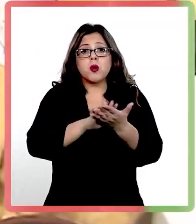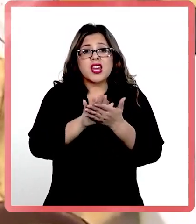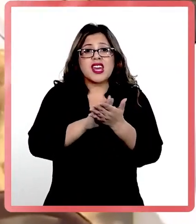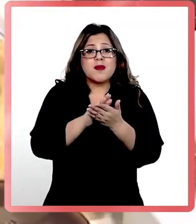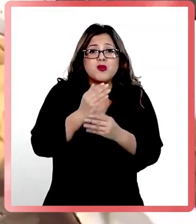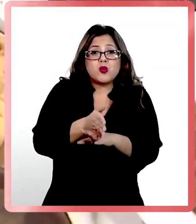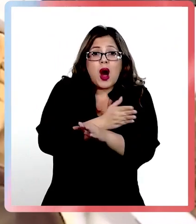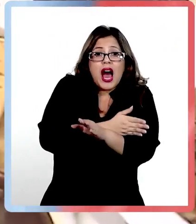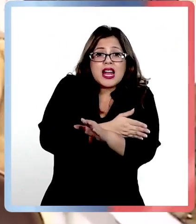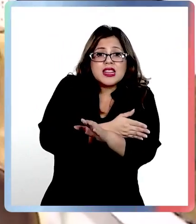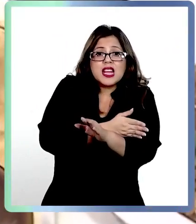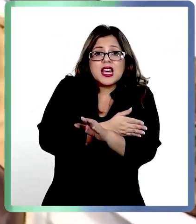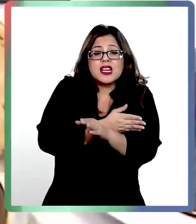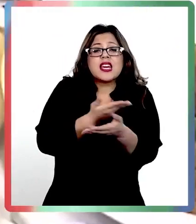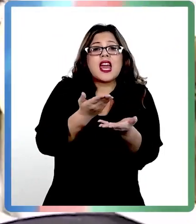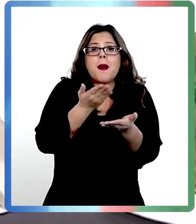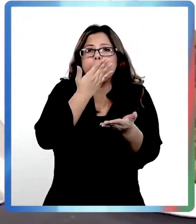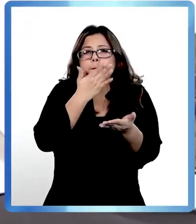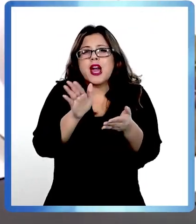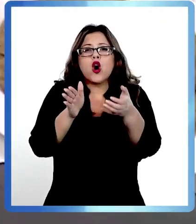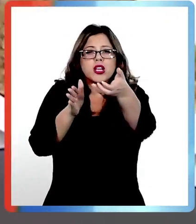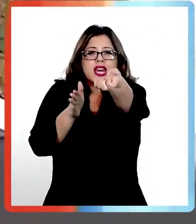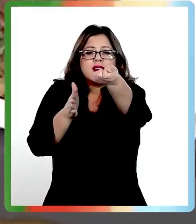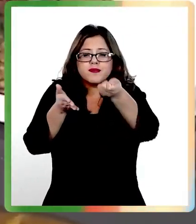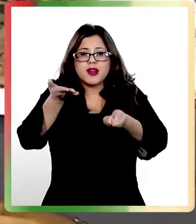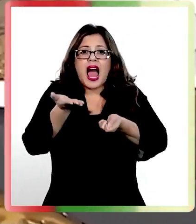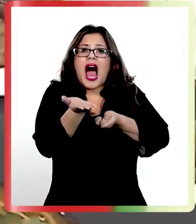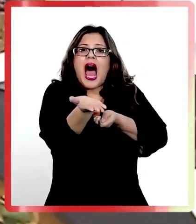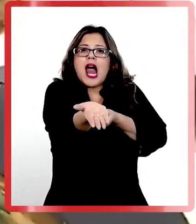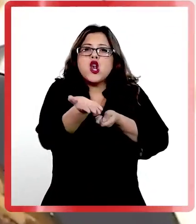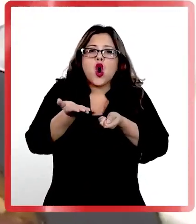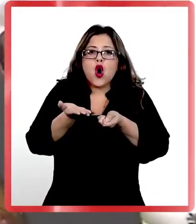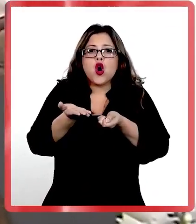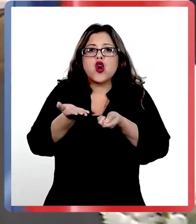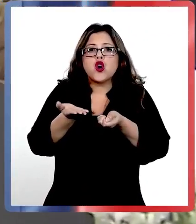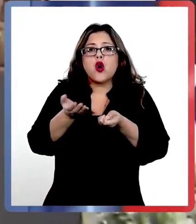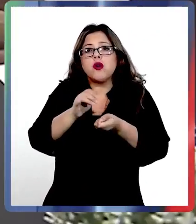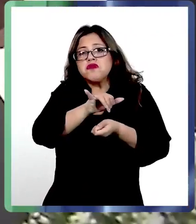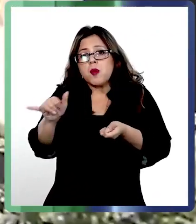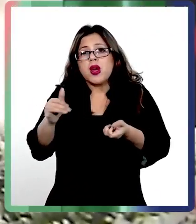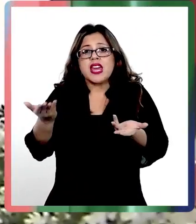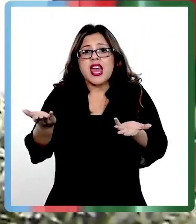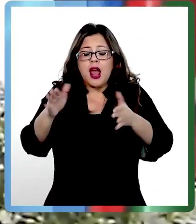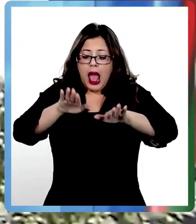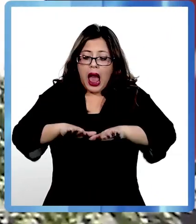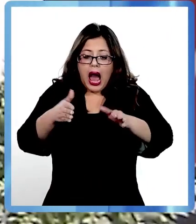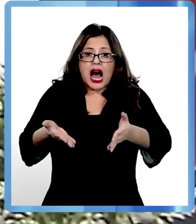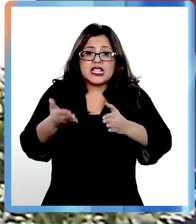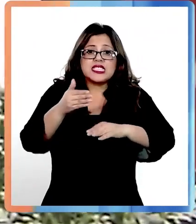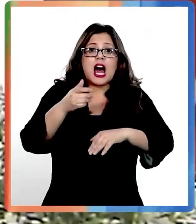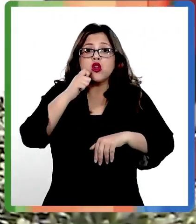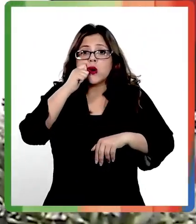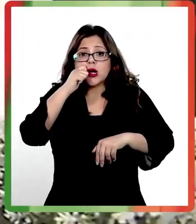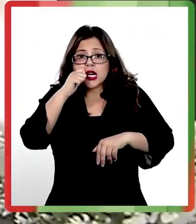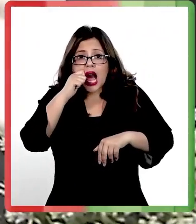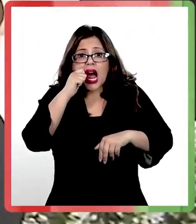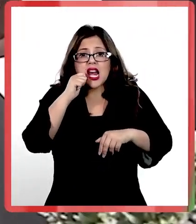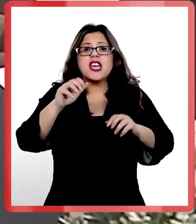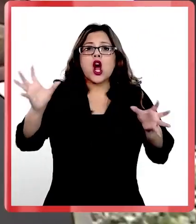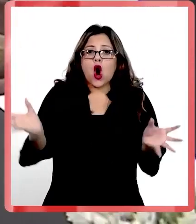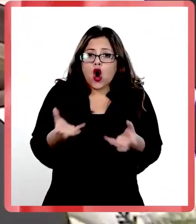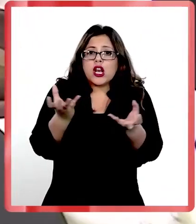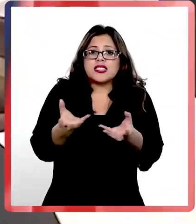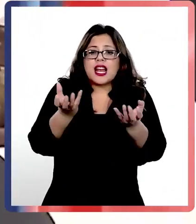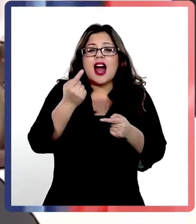de entrada, prefieras al horno y no fritas. Y después vas a comer asado, que sea asado con ensalada, porque ya te comiste la empanada y la